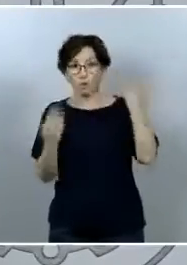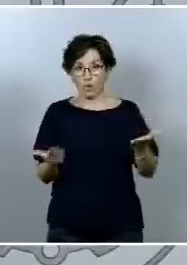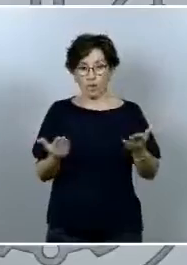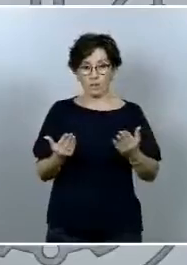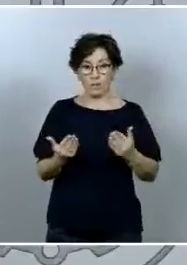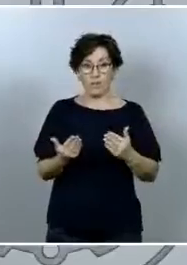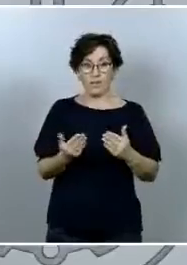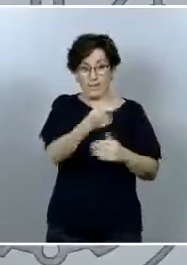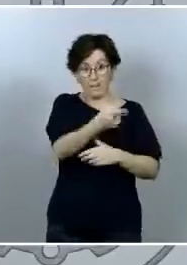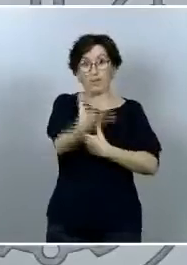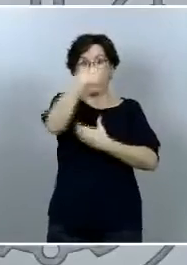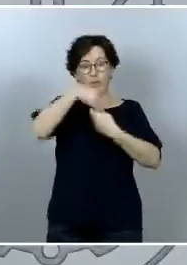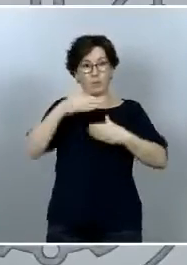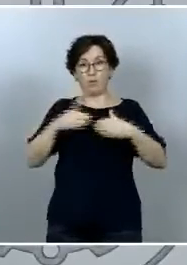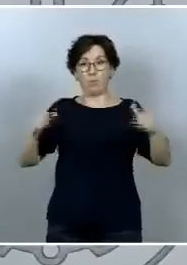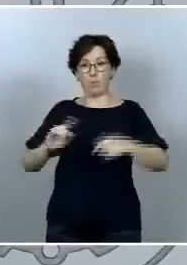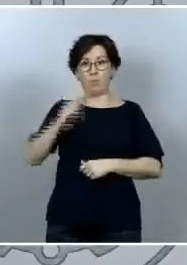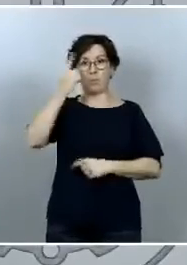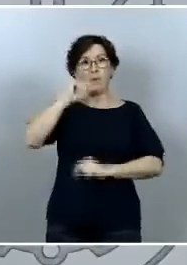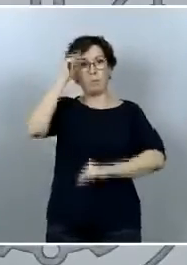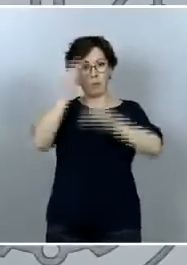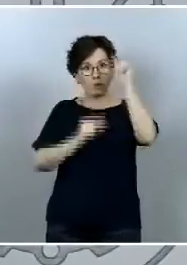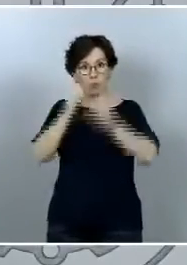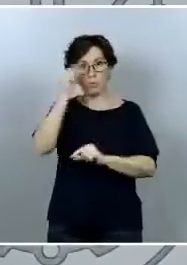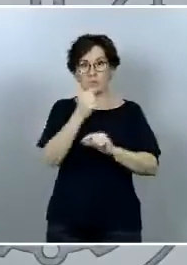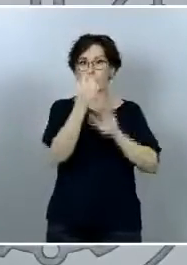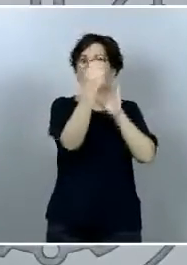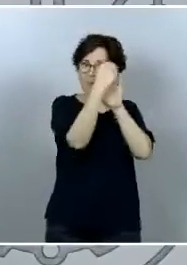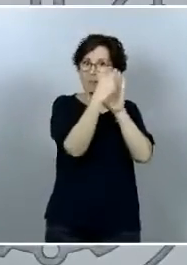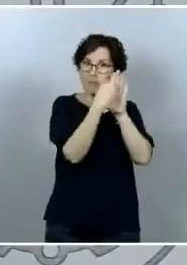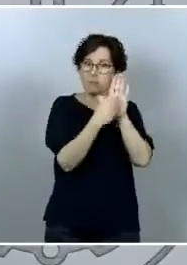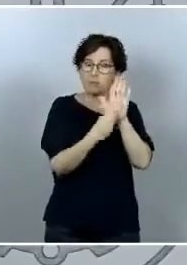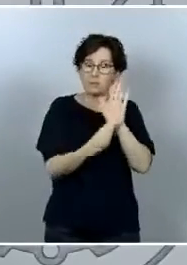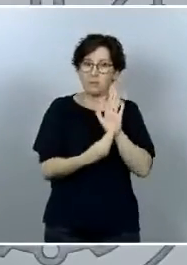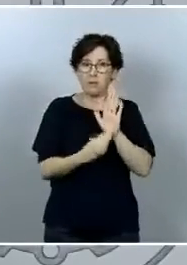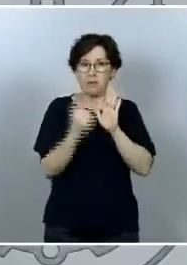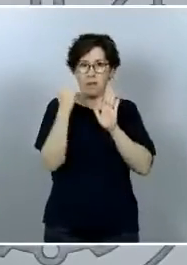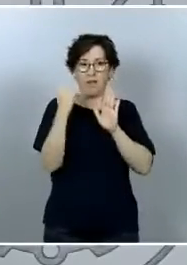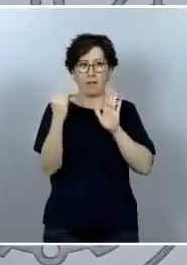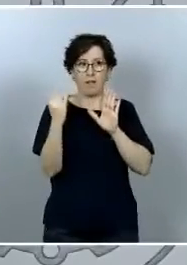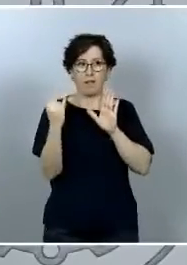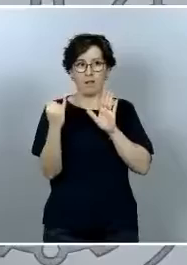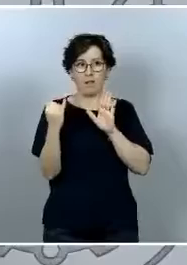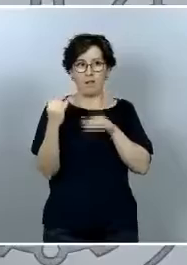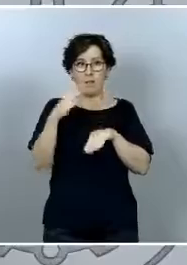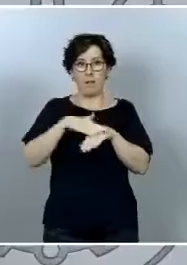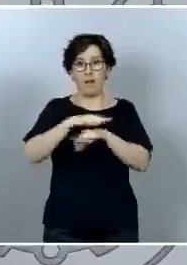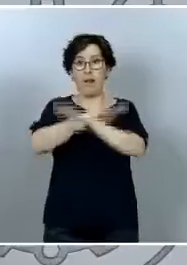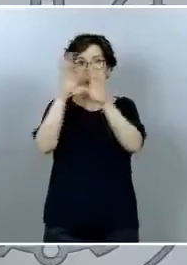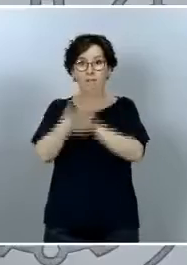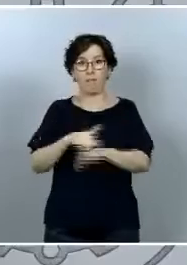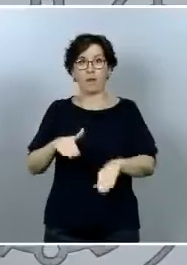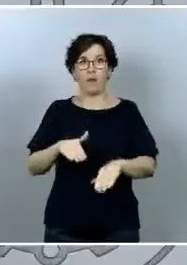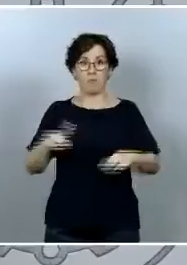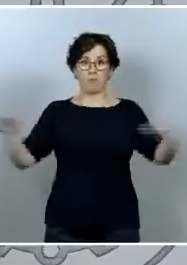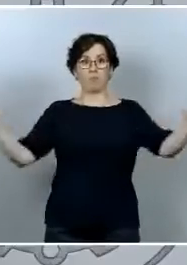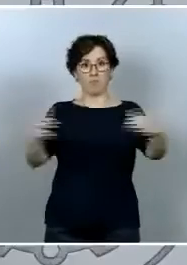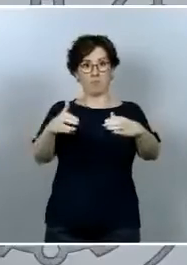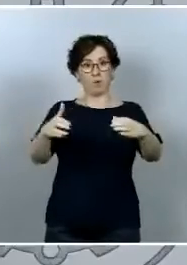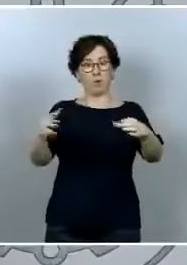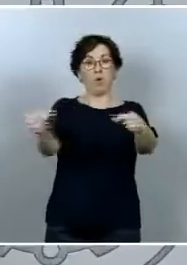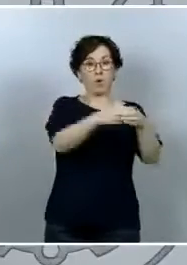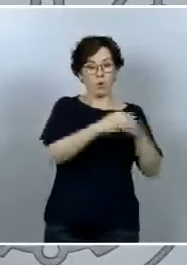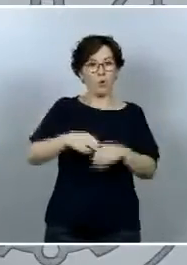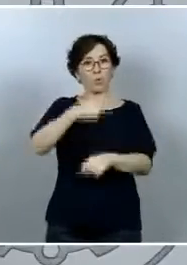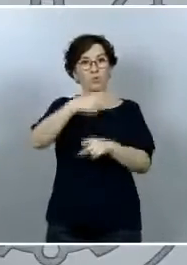pueda contemplar todas esas cuestiones y podamos aspirar a que un conjunto de fuerzas políticas superior a las que hicieron